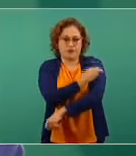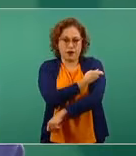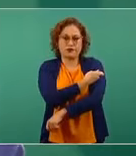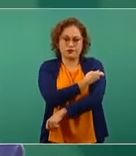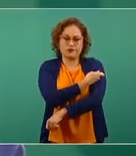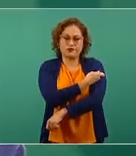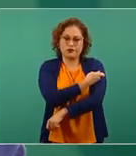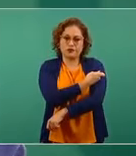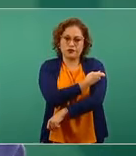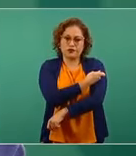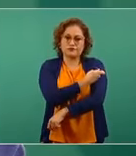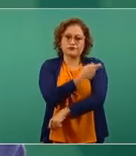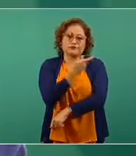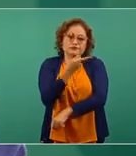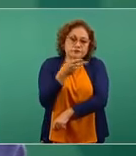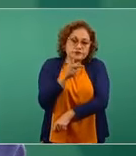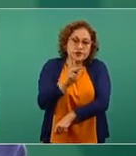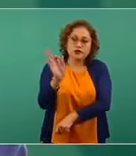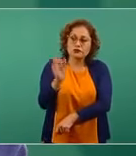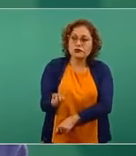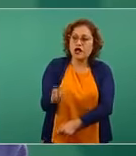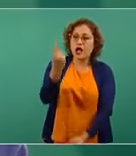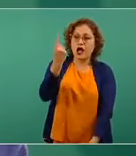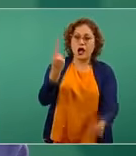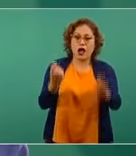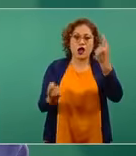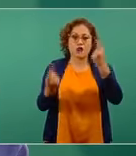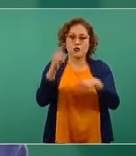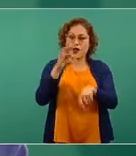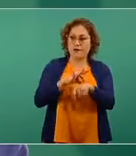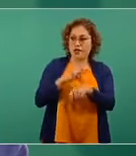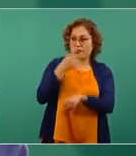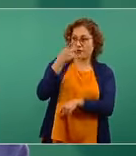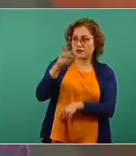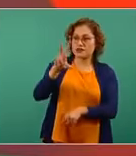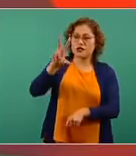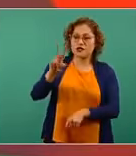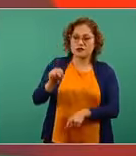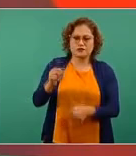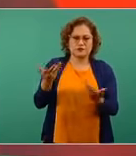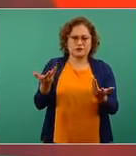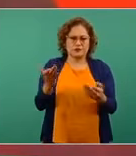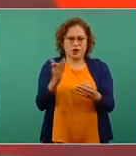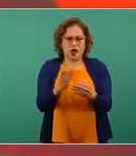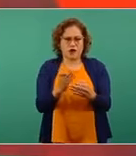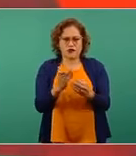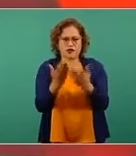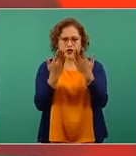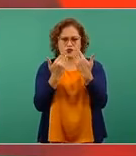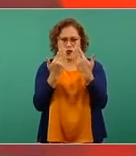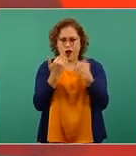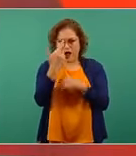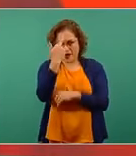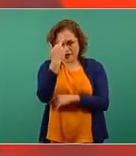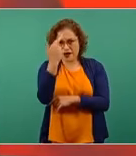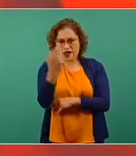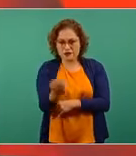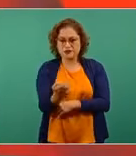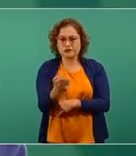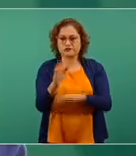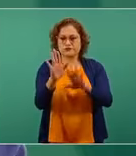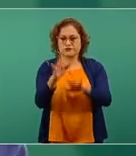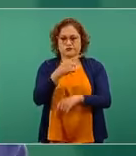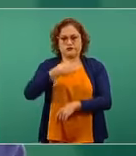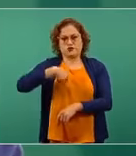contraindicaciones médicas absolutas, que hasta el momento no hay ninguna, para que las personas no se vacunen. Recomendamos